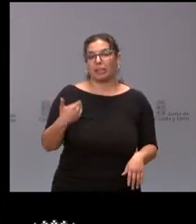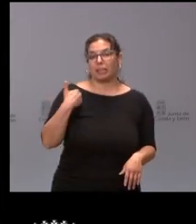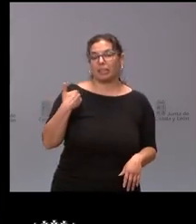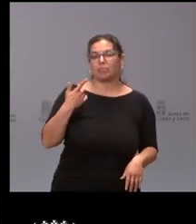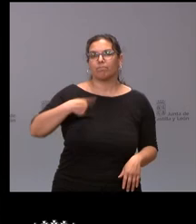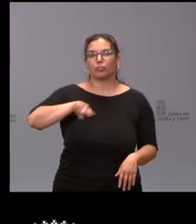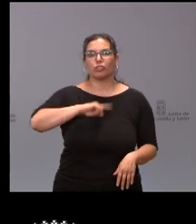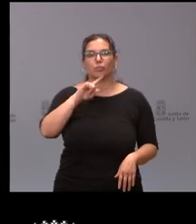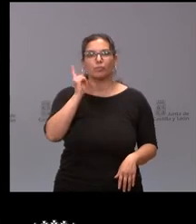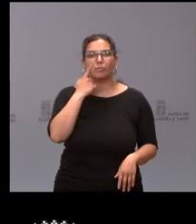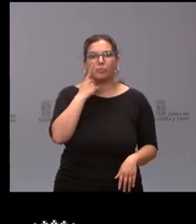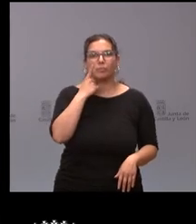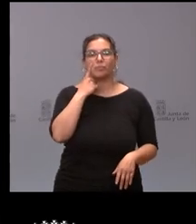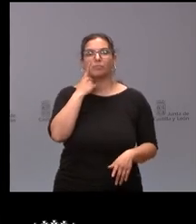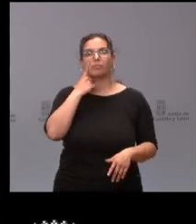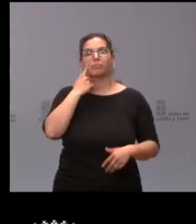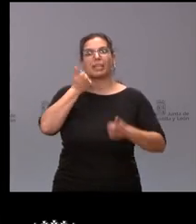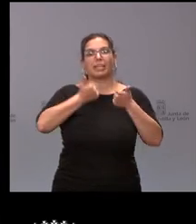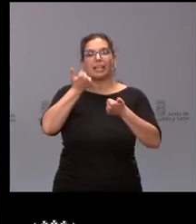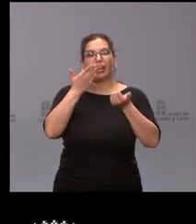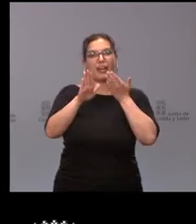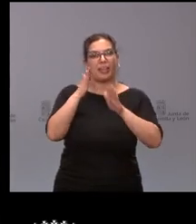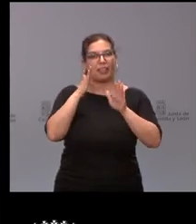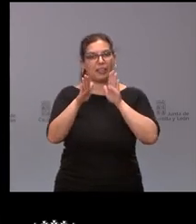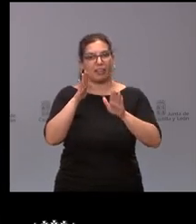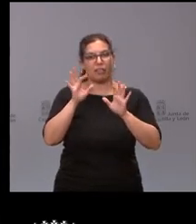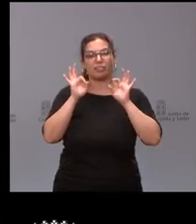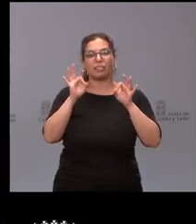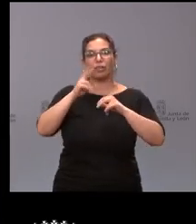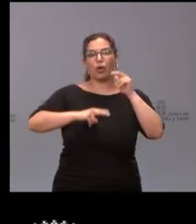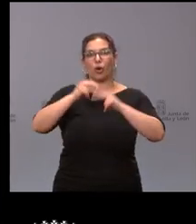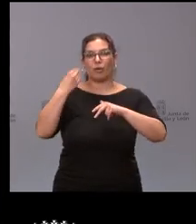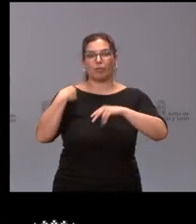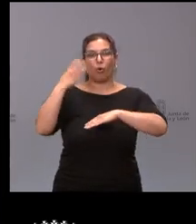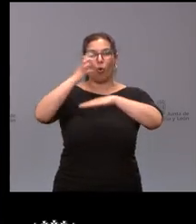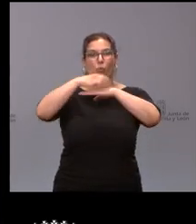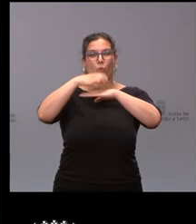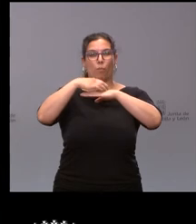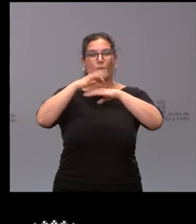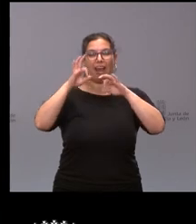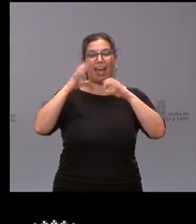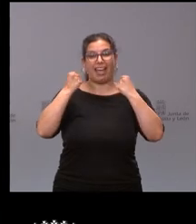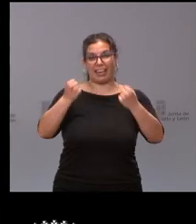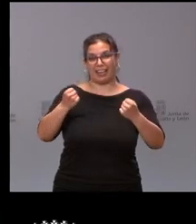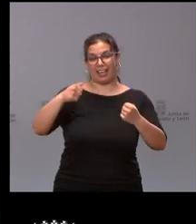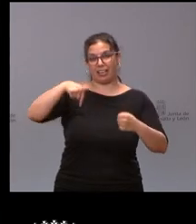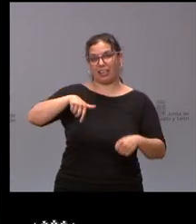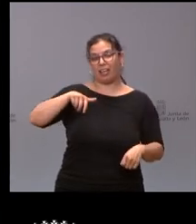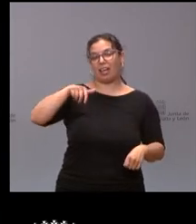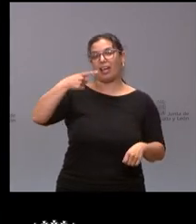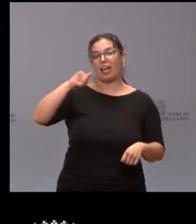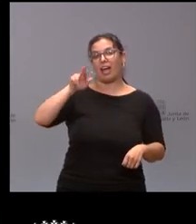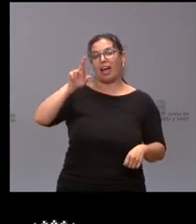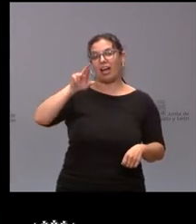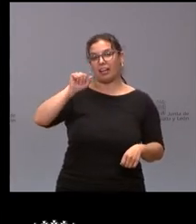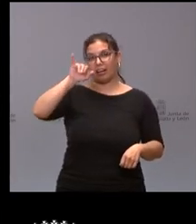conocido la licitación de las obras en las cúpulas de la energía del PEMA aquí en Garray en Soria y hace tiempo que